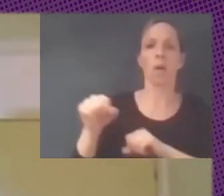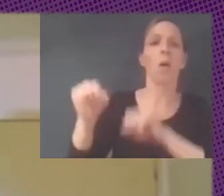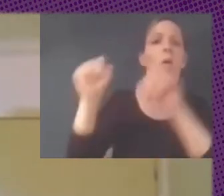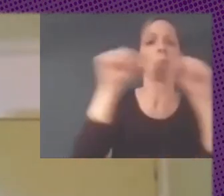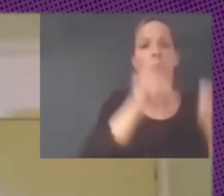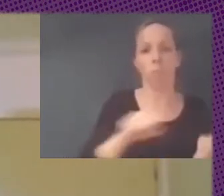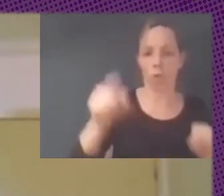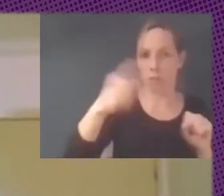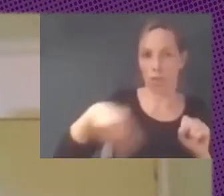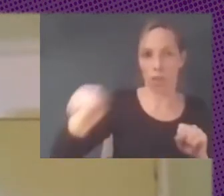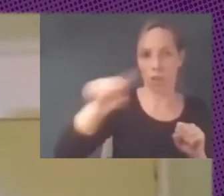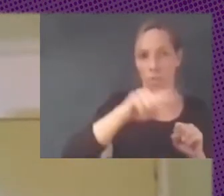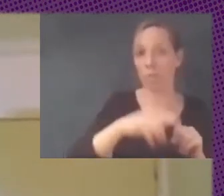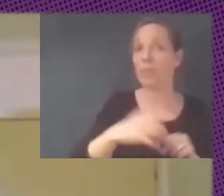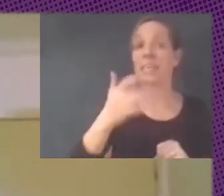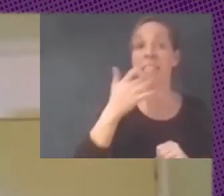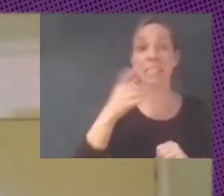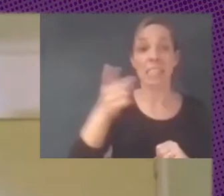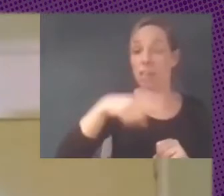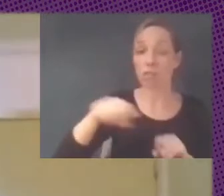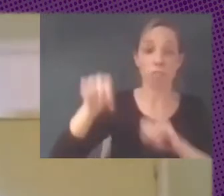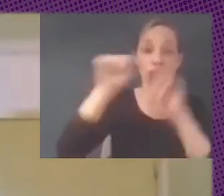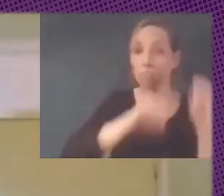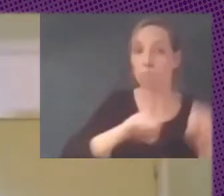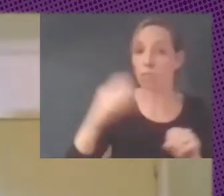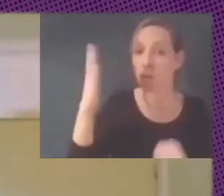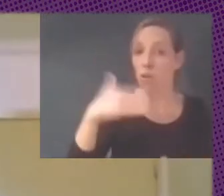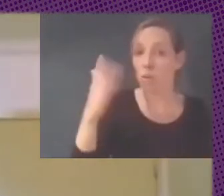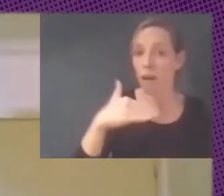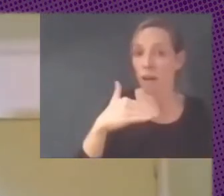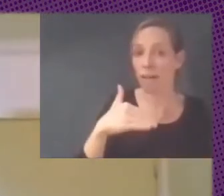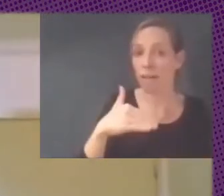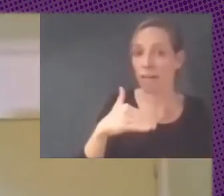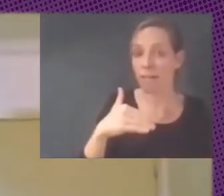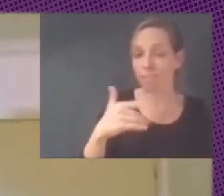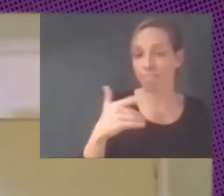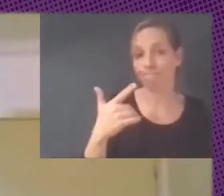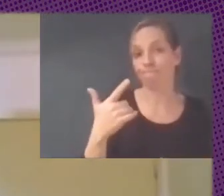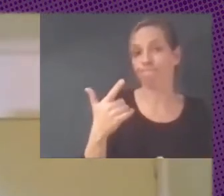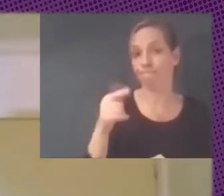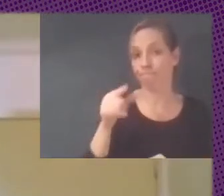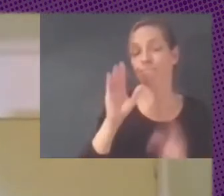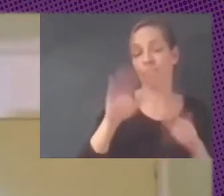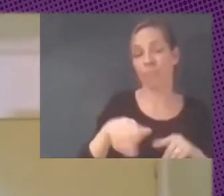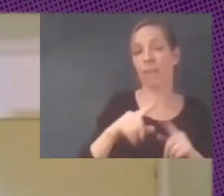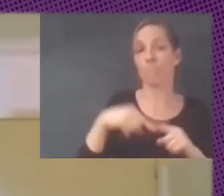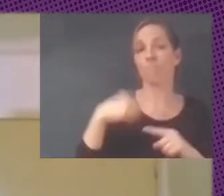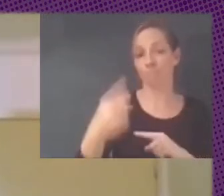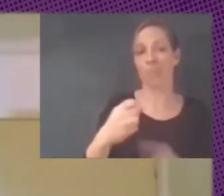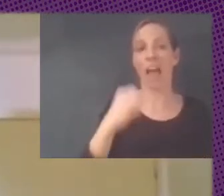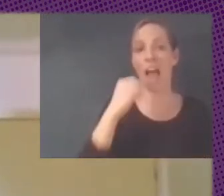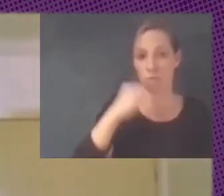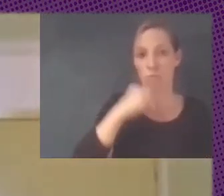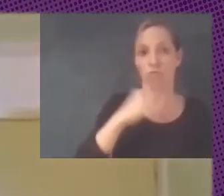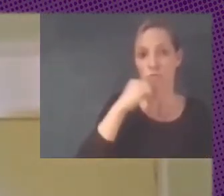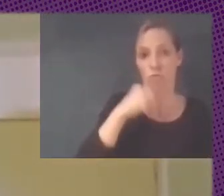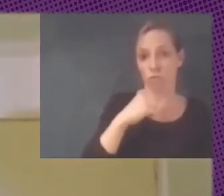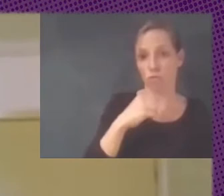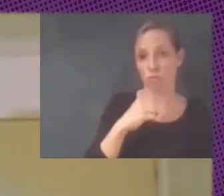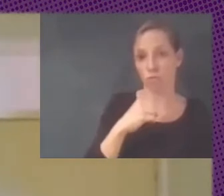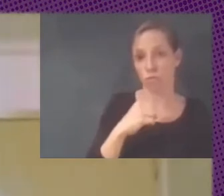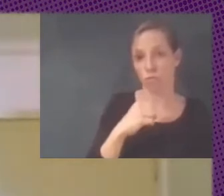hoy es contra esto de los abusos porque la regulación como dijo